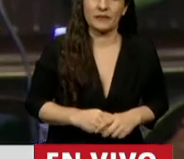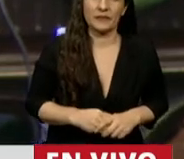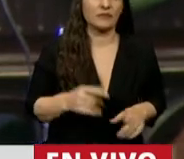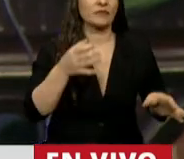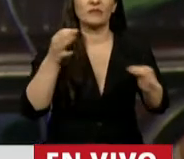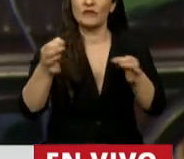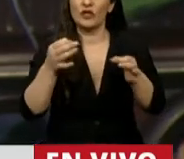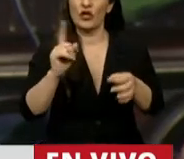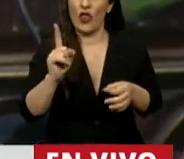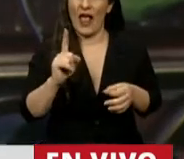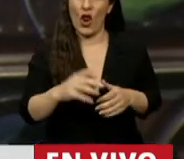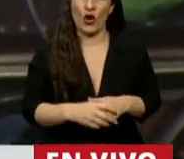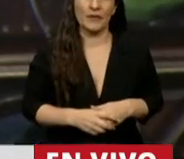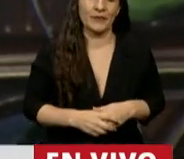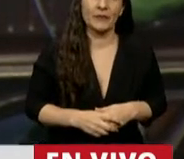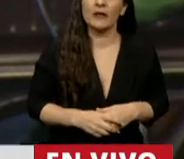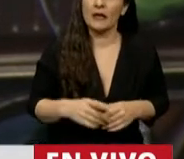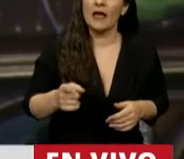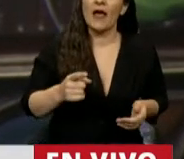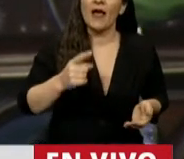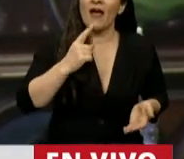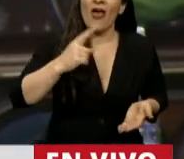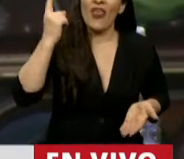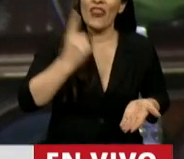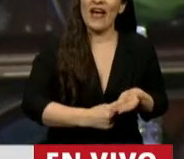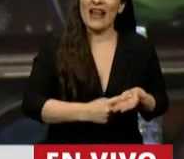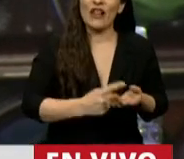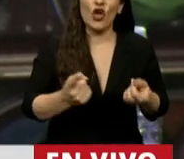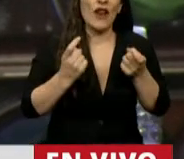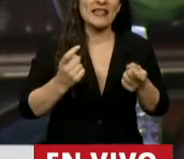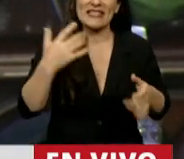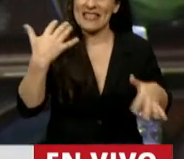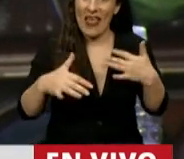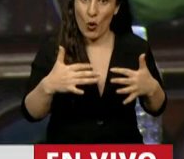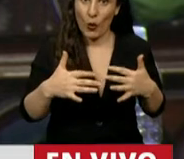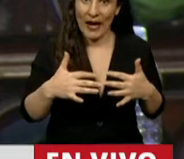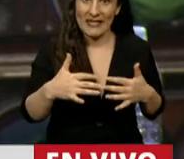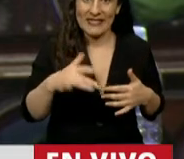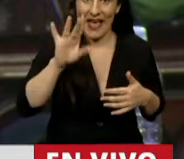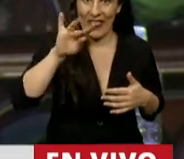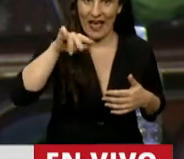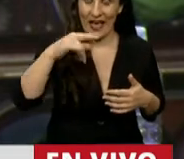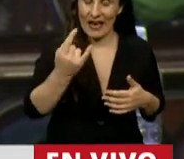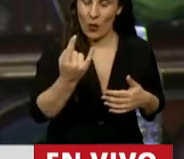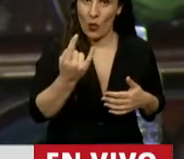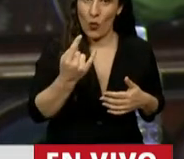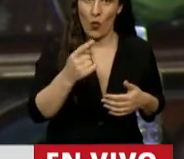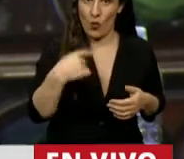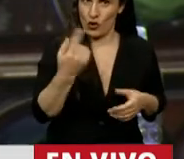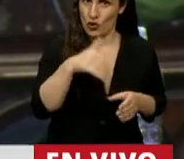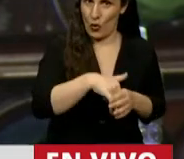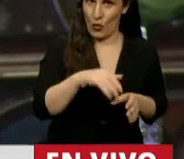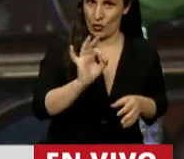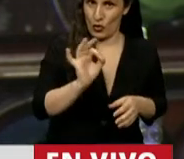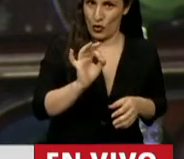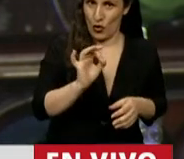Y cuando hablamos de este decreto de necesidad y urgencia que dispone este aumento del porcentaje, y no lo votamos nosotros,